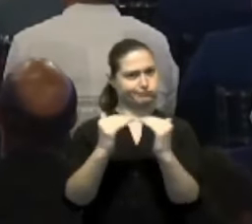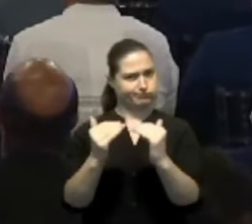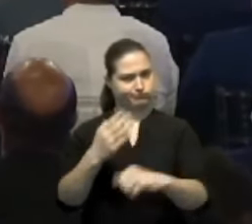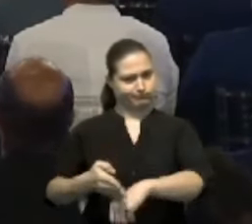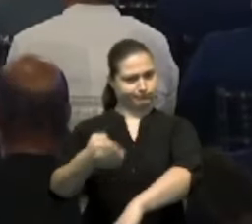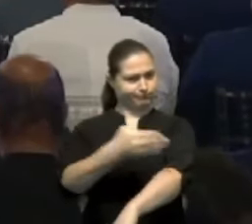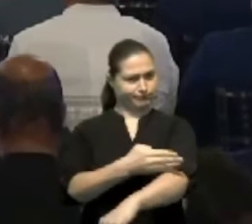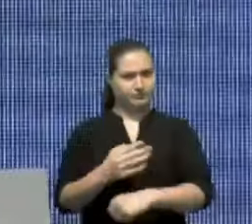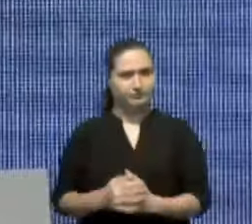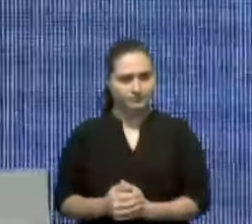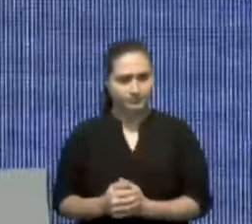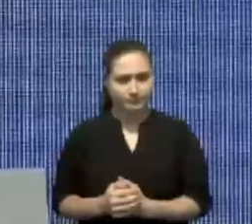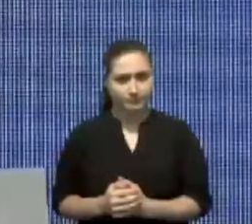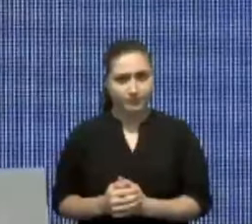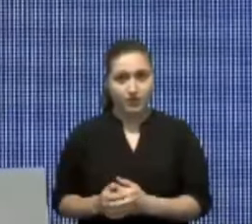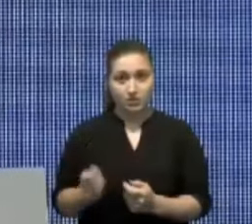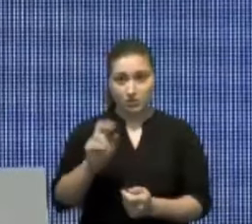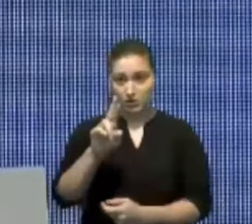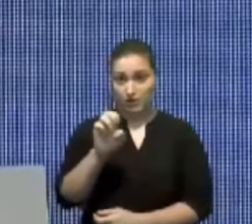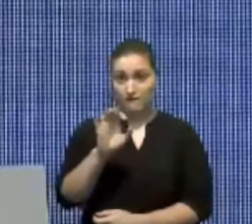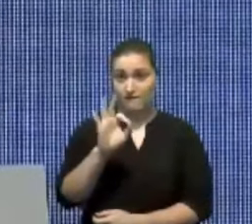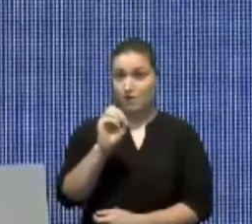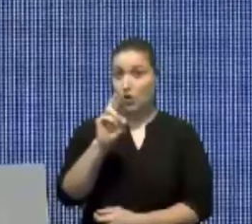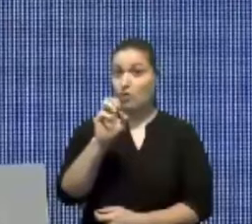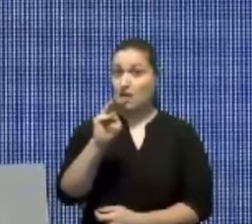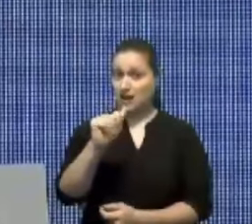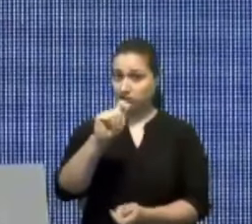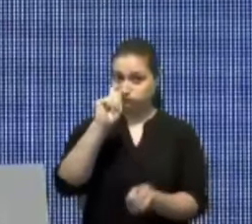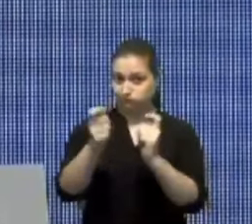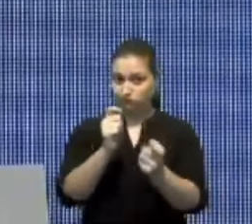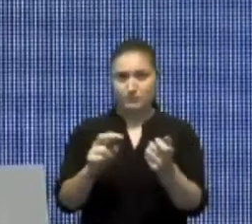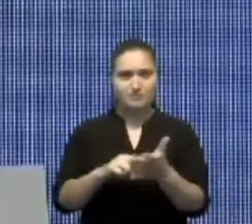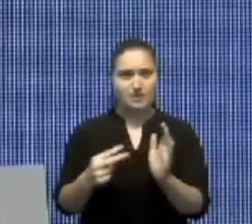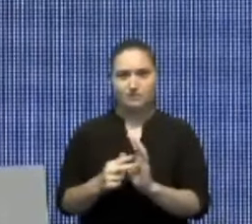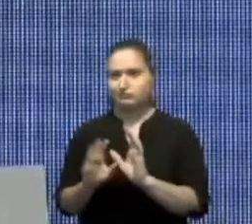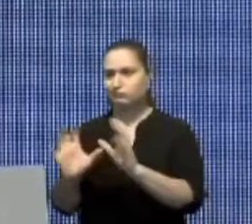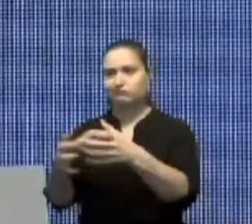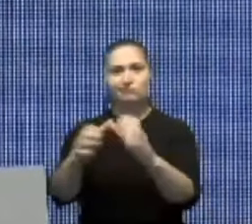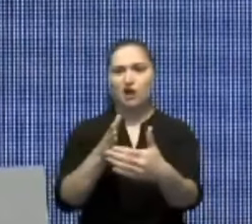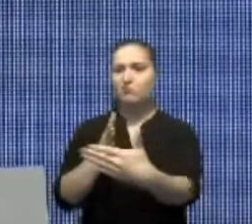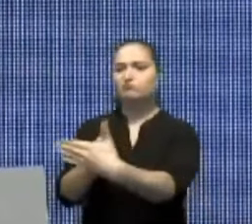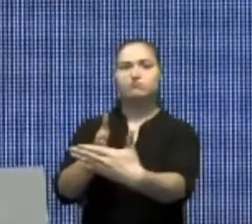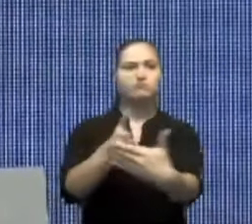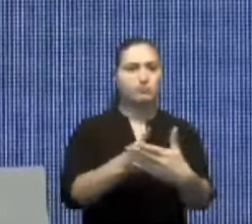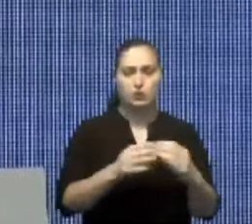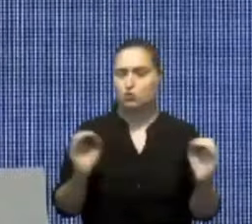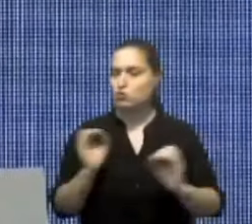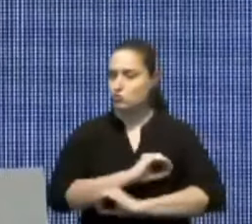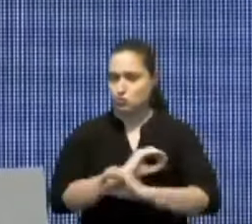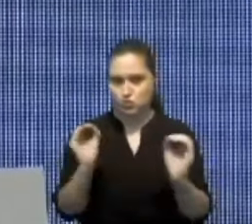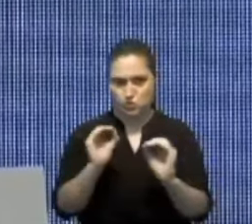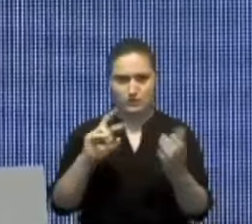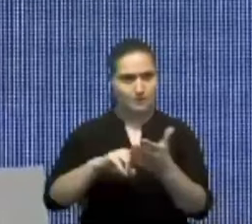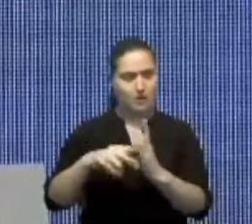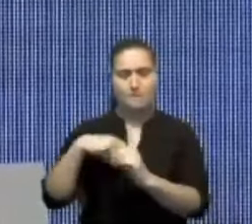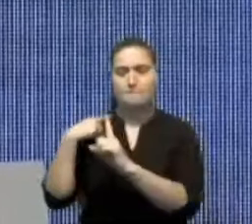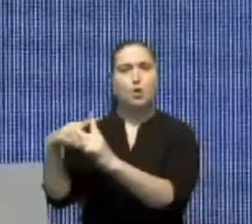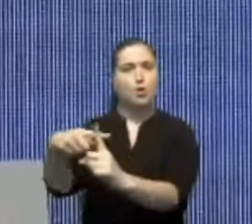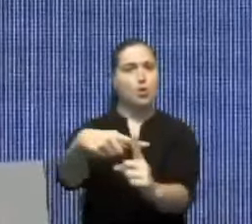Esta reforma no es en contra de ningún sector, es a favor del país.